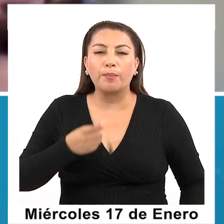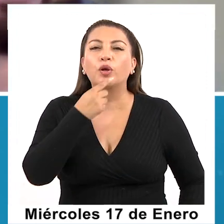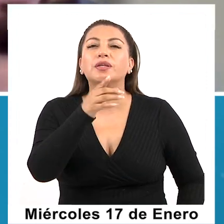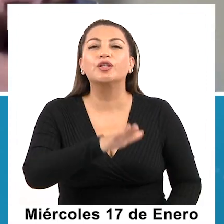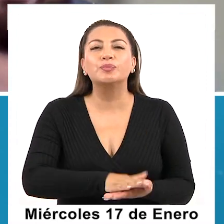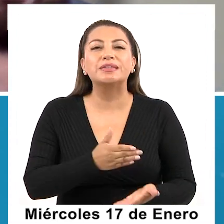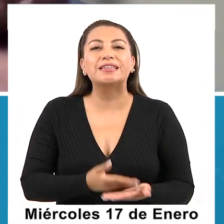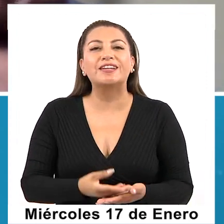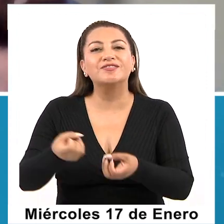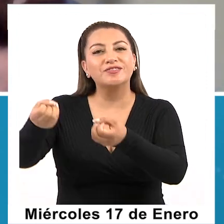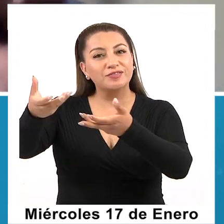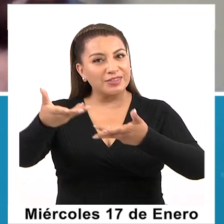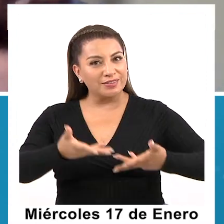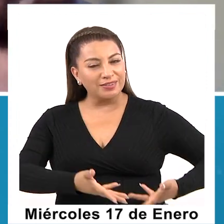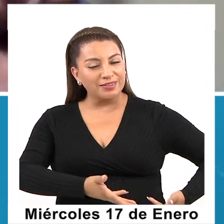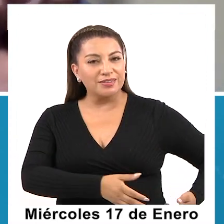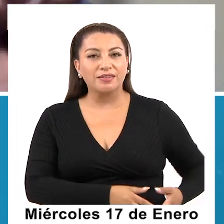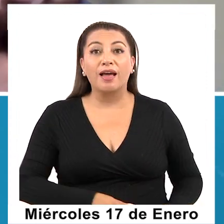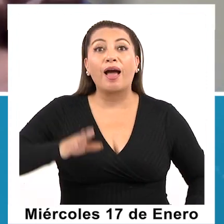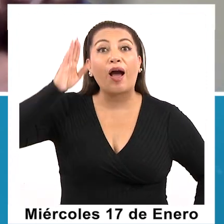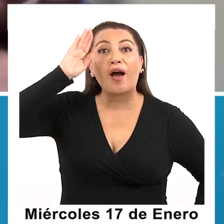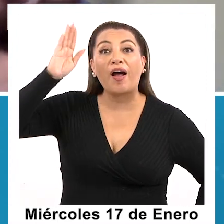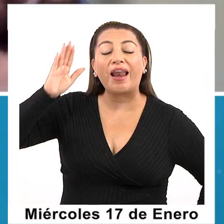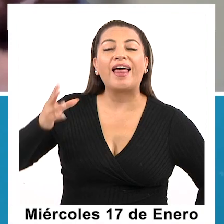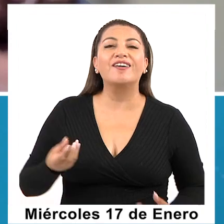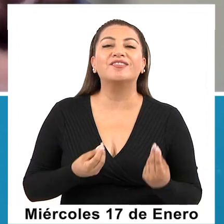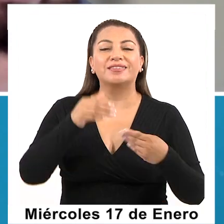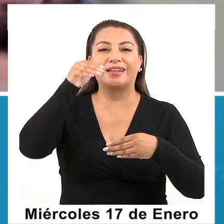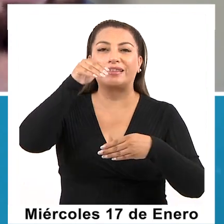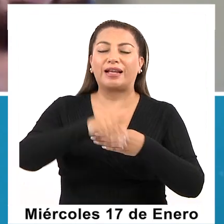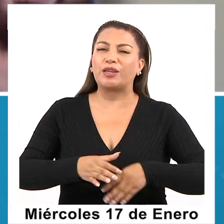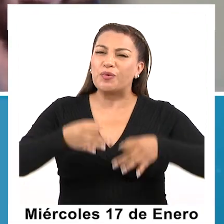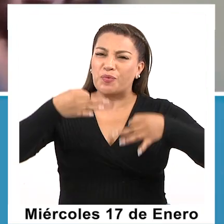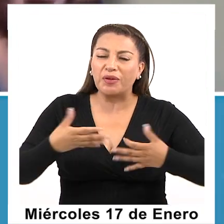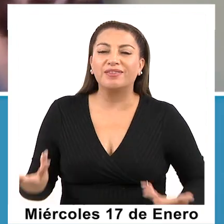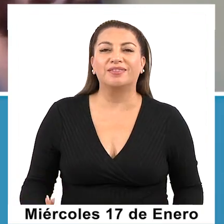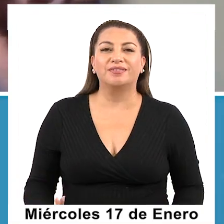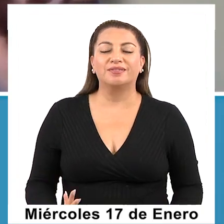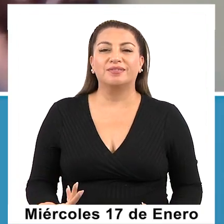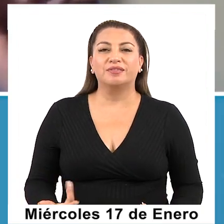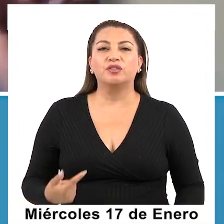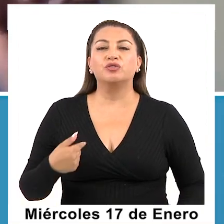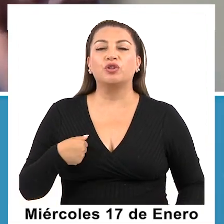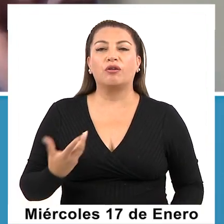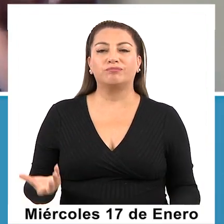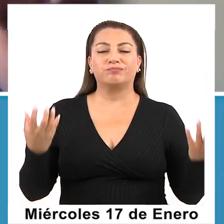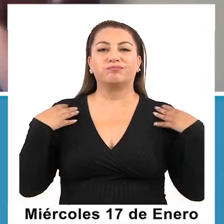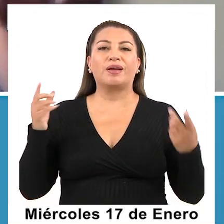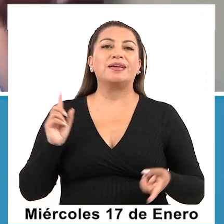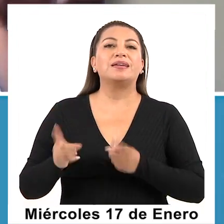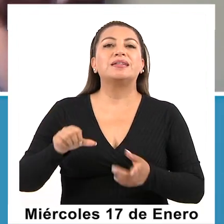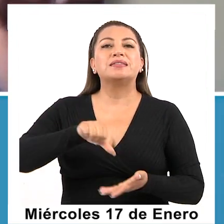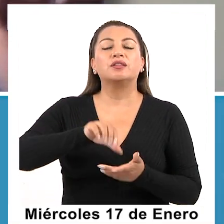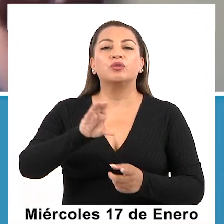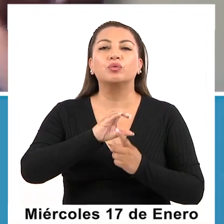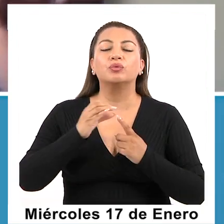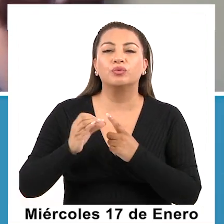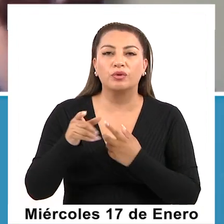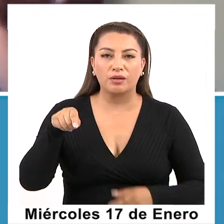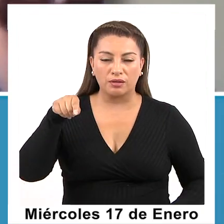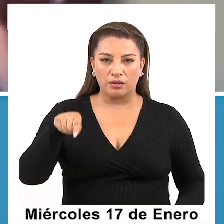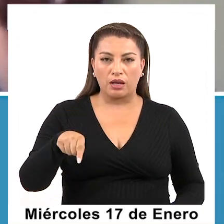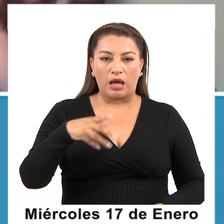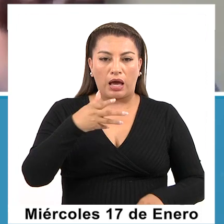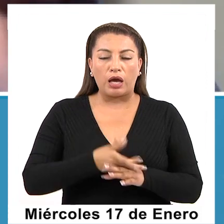Sibel, bienvenida. Hola, muy buenas tardes, exacto. Yo actualmente soy coordinadora del Centro Cultural, quienes manejamos